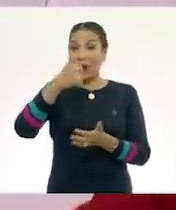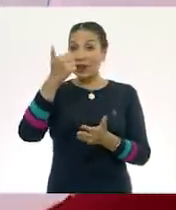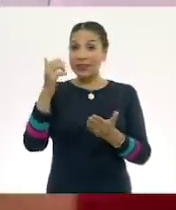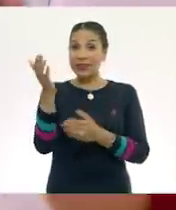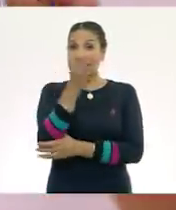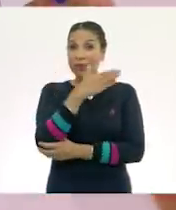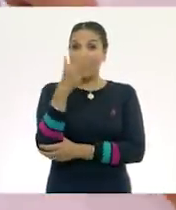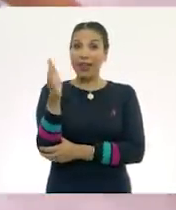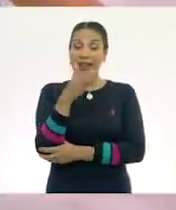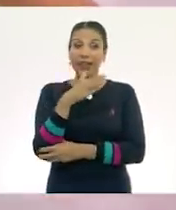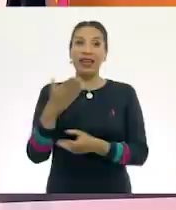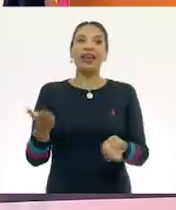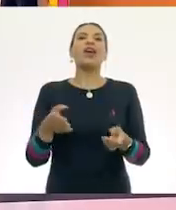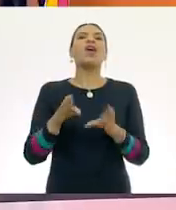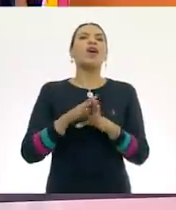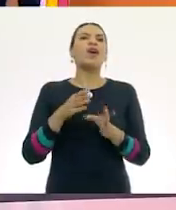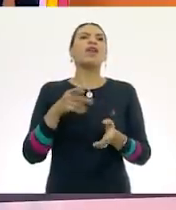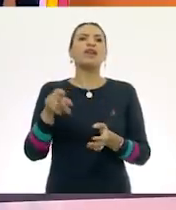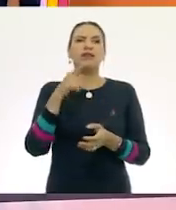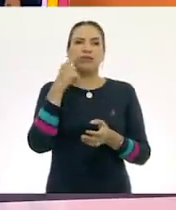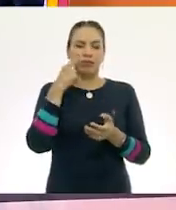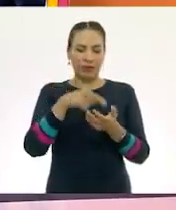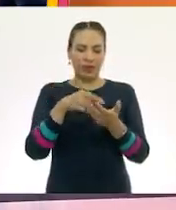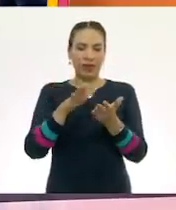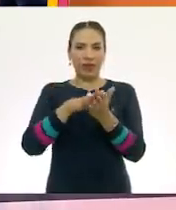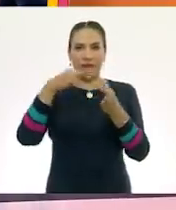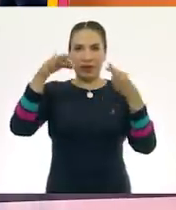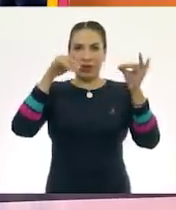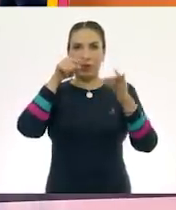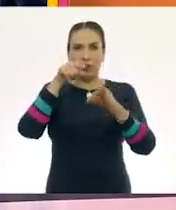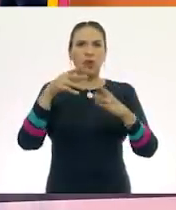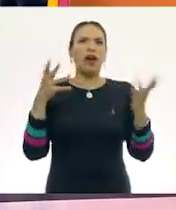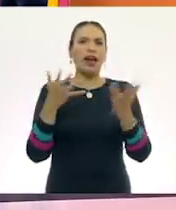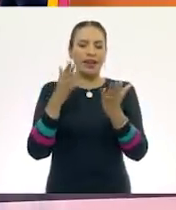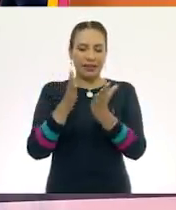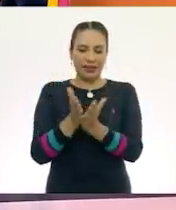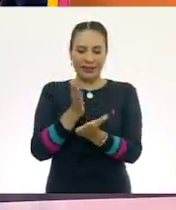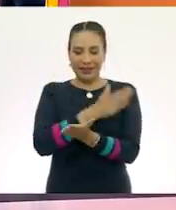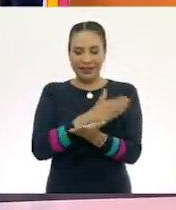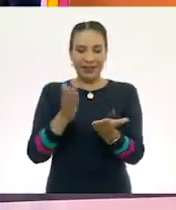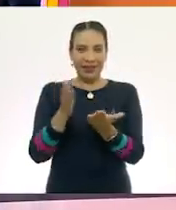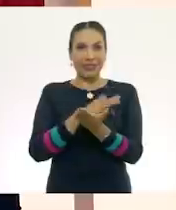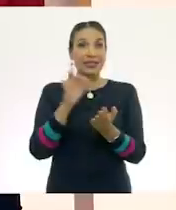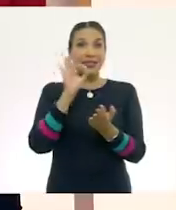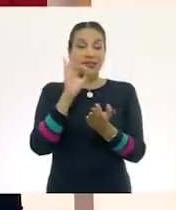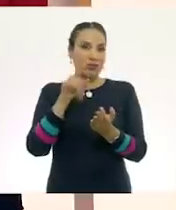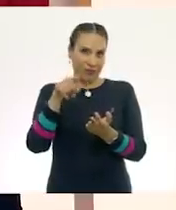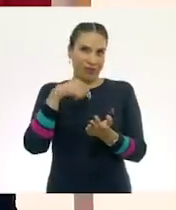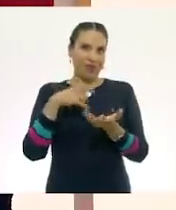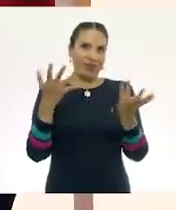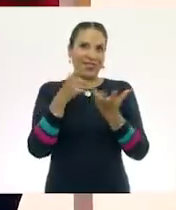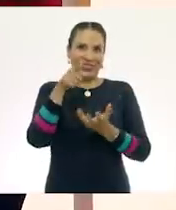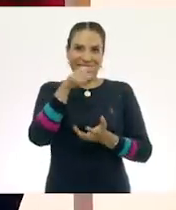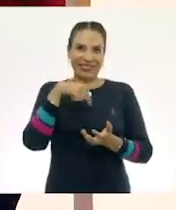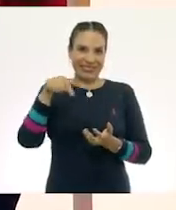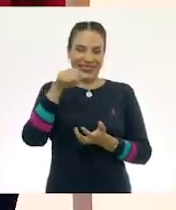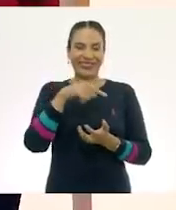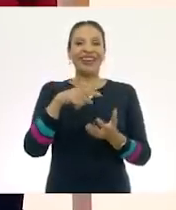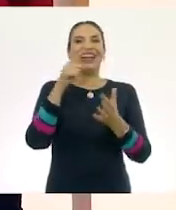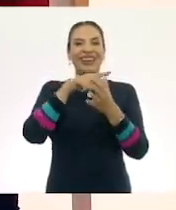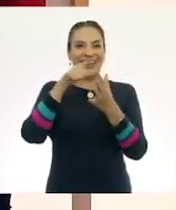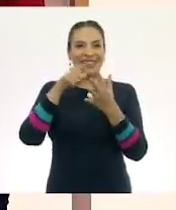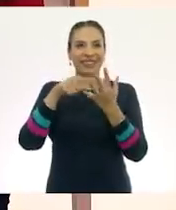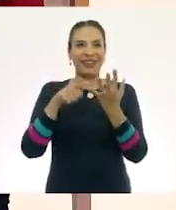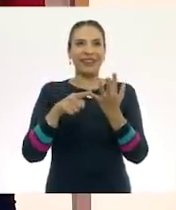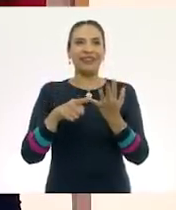banderas. Nosotros los vamos a hacer aquí en nuestra hoja, pero tú lo vas a hacer en tu libro y si no lo haces con nosotros. ¿Te parece? Vamos a contar.